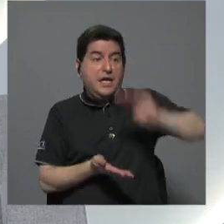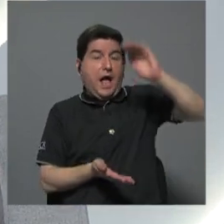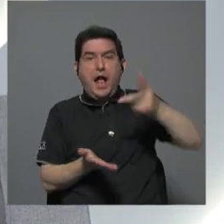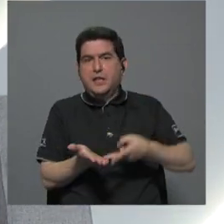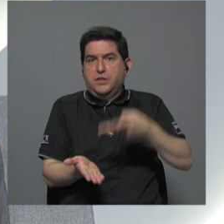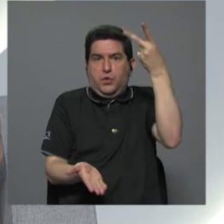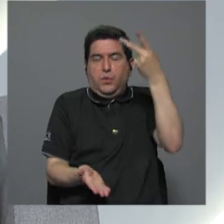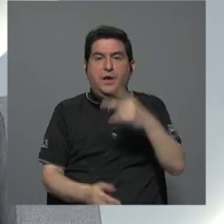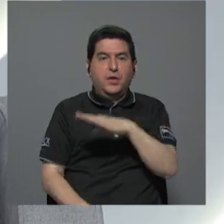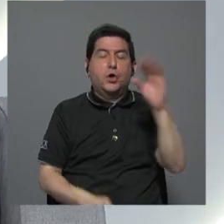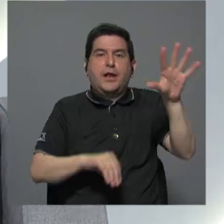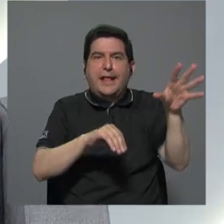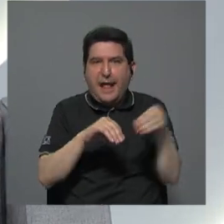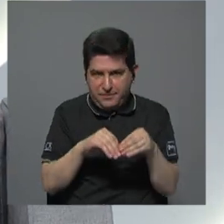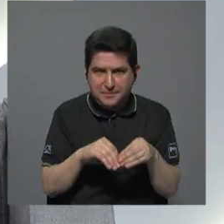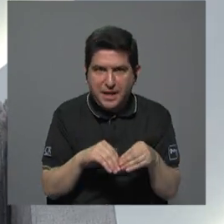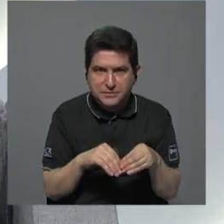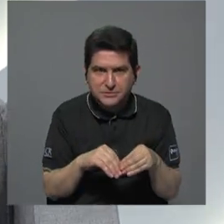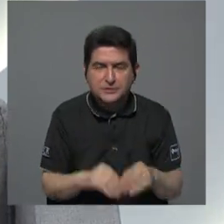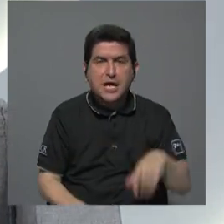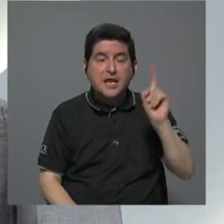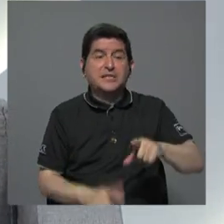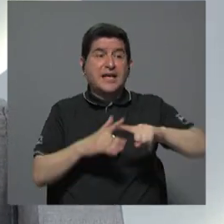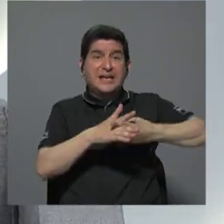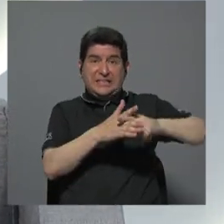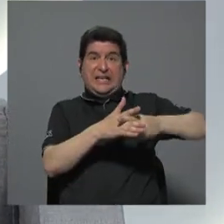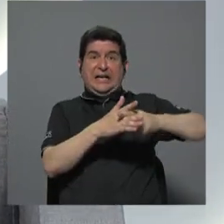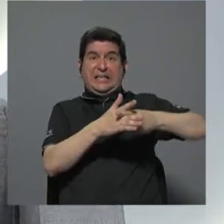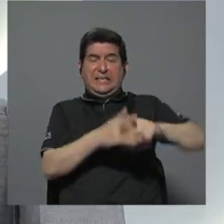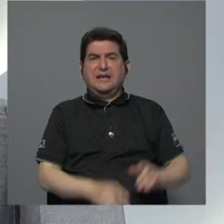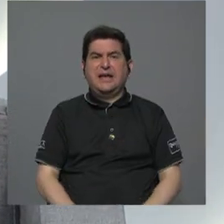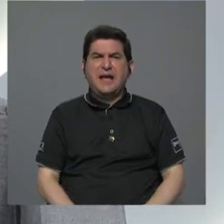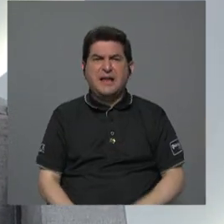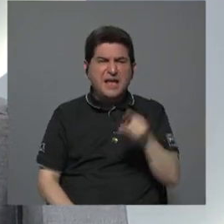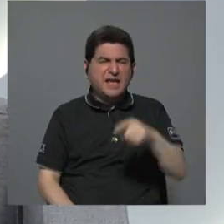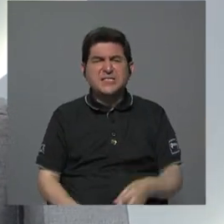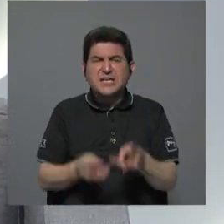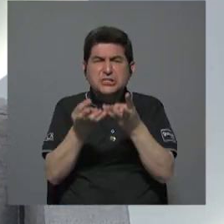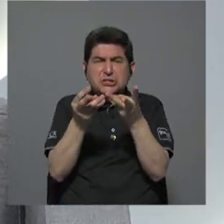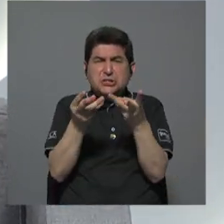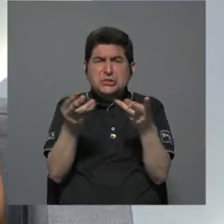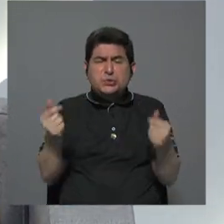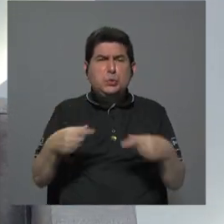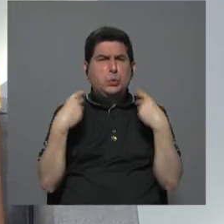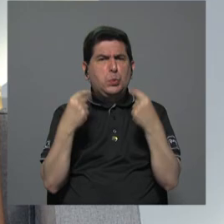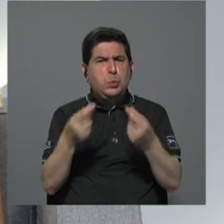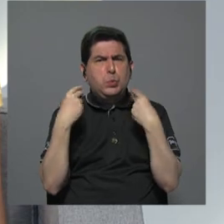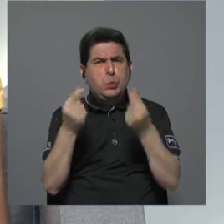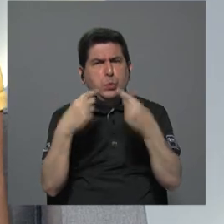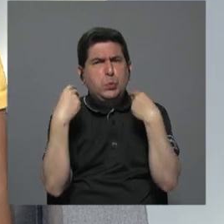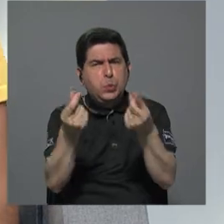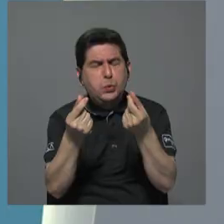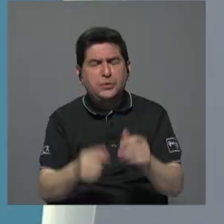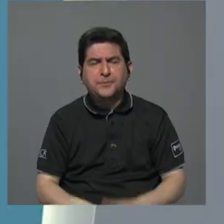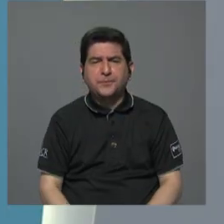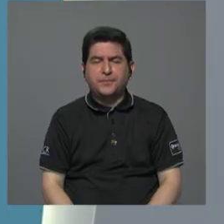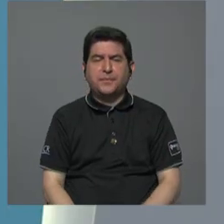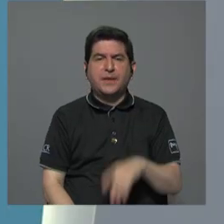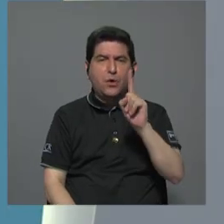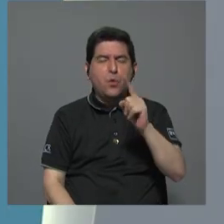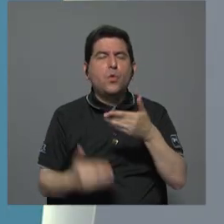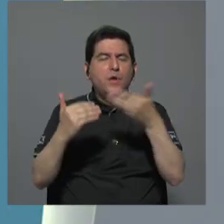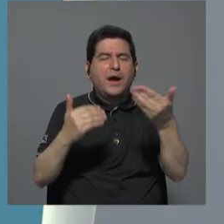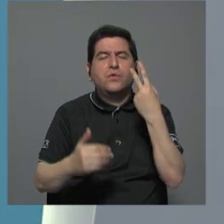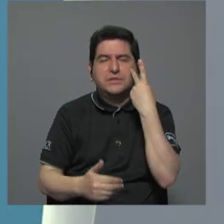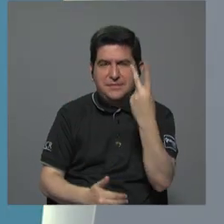y que además va a haber que repararlas porque se están deteriorando con enorme velocidad. Pero vea usted una cosa, María